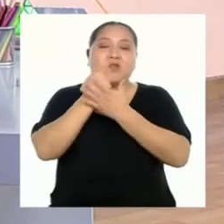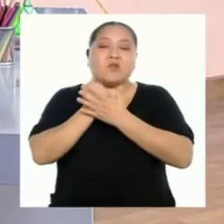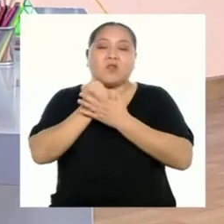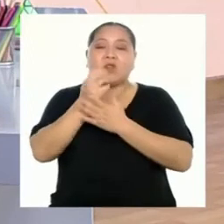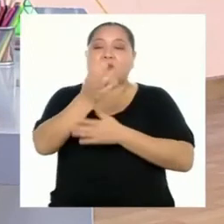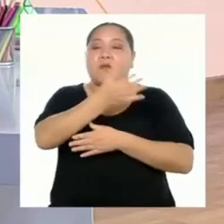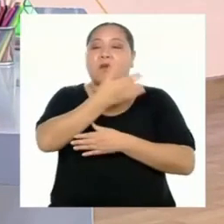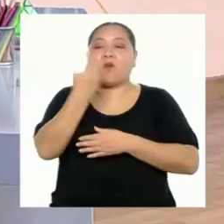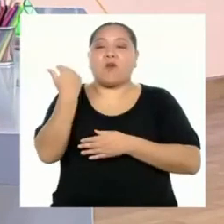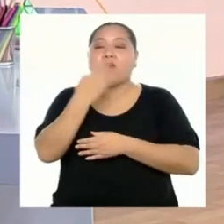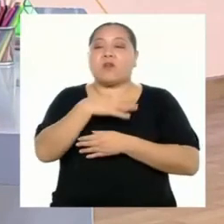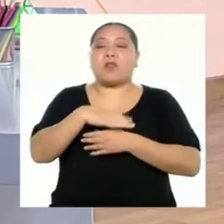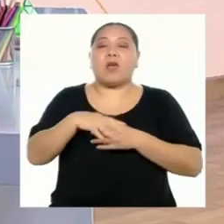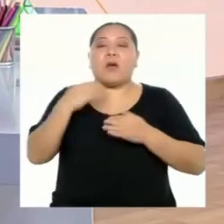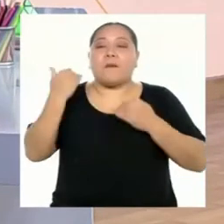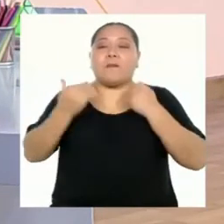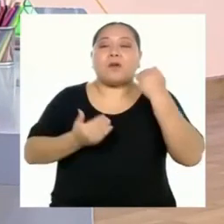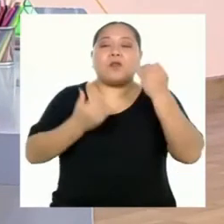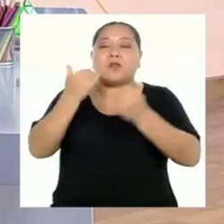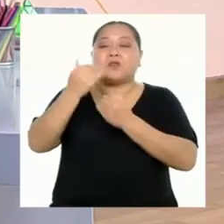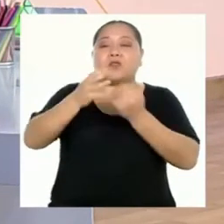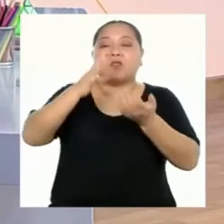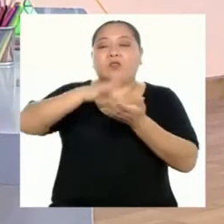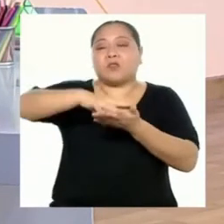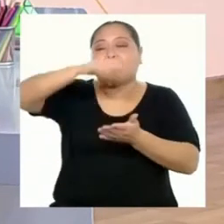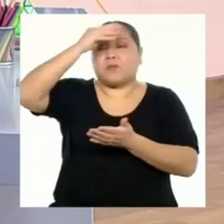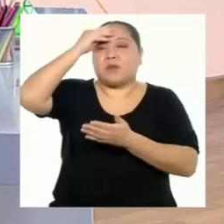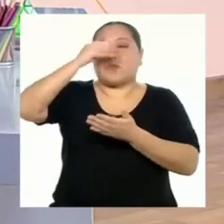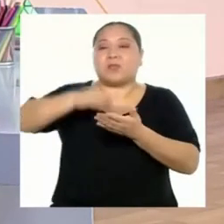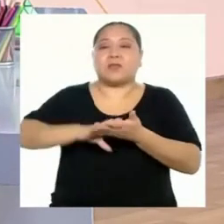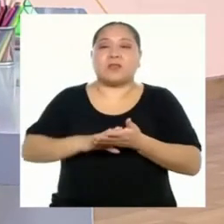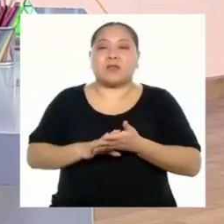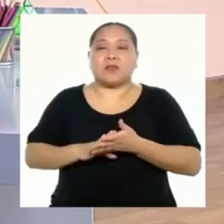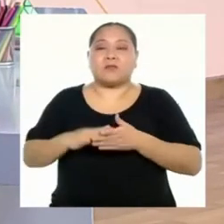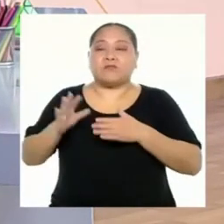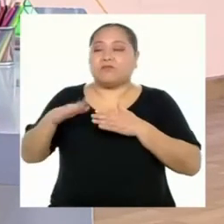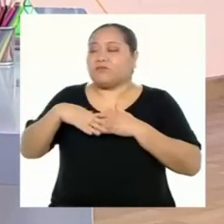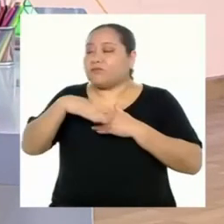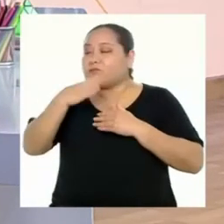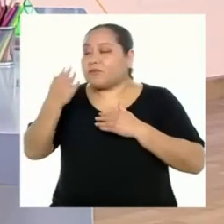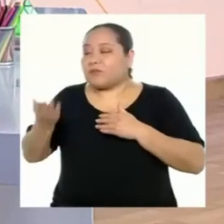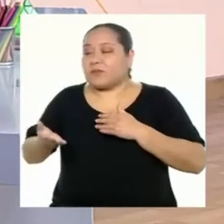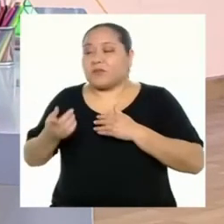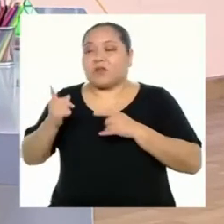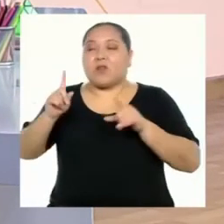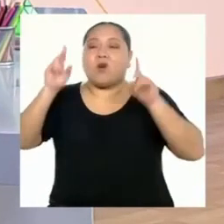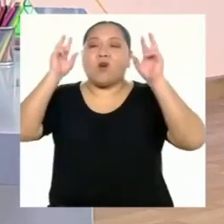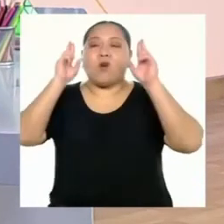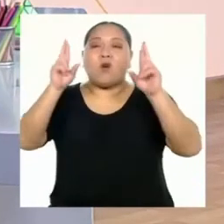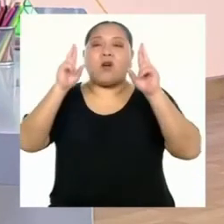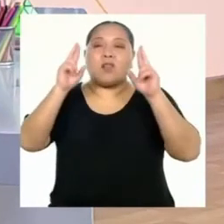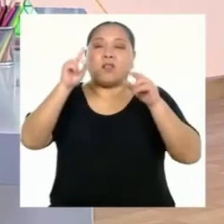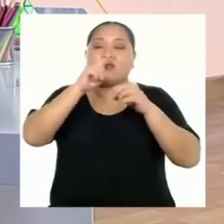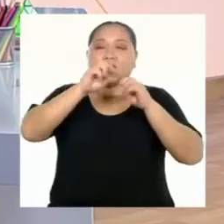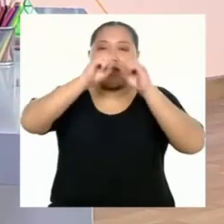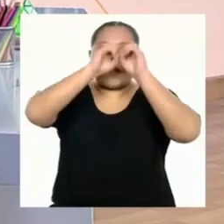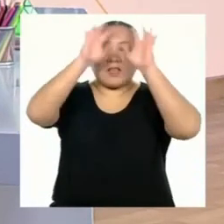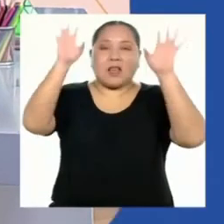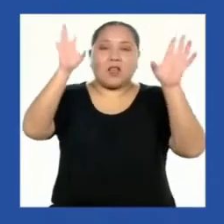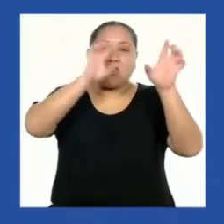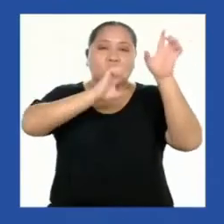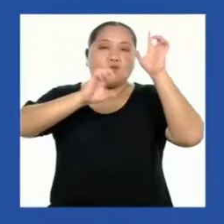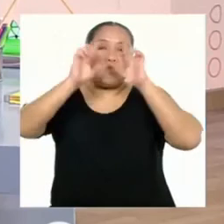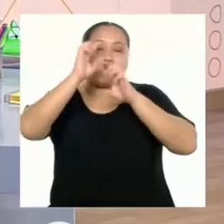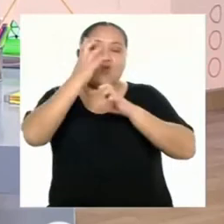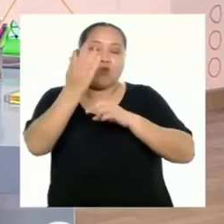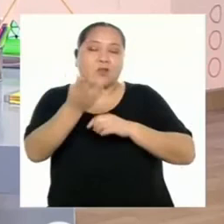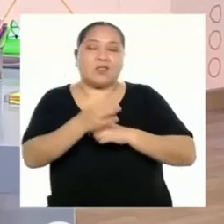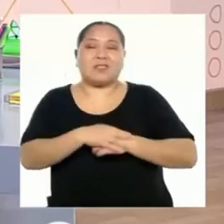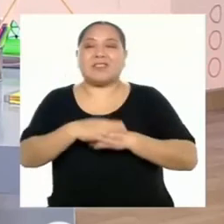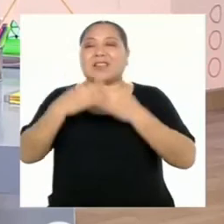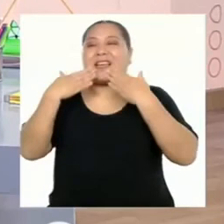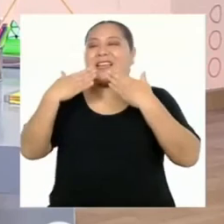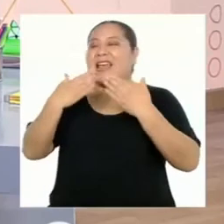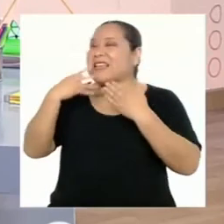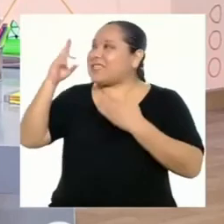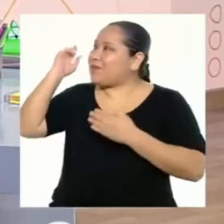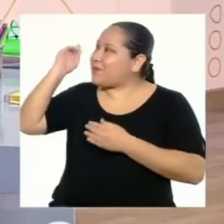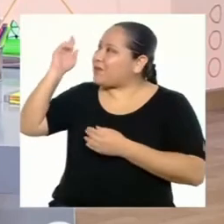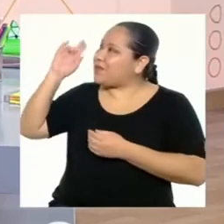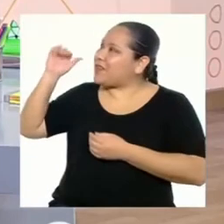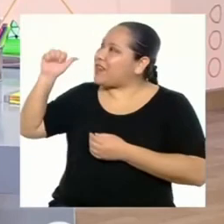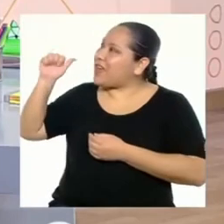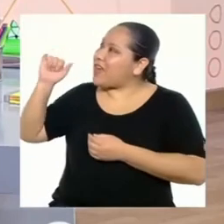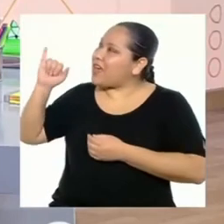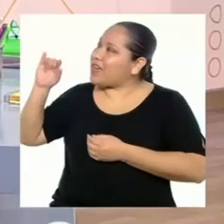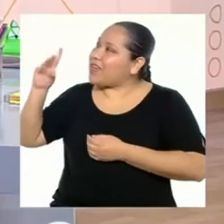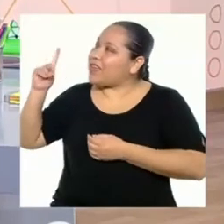ayudará a mejorar nuestros procesos de aprendizaje. Y por otro lado, espero que hayan podido aclarar todas sus dudas. Gracias,